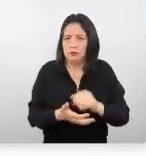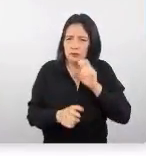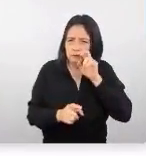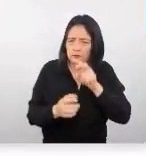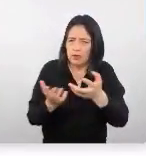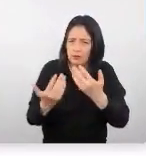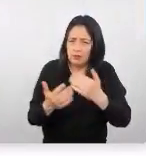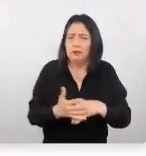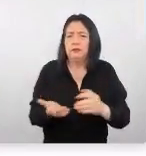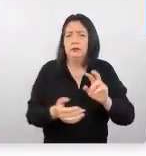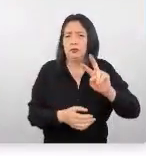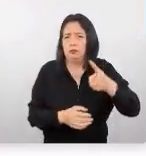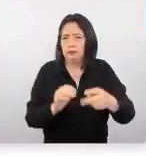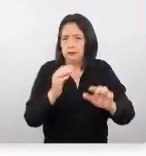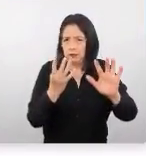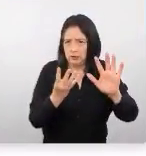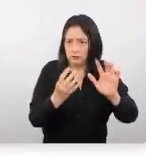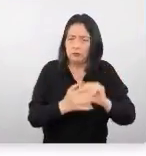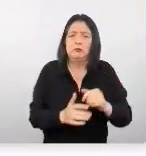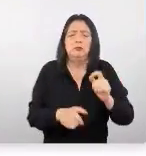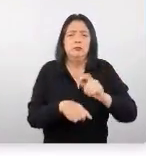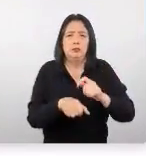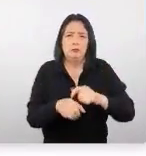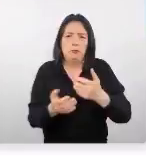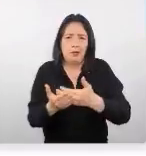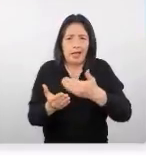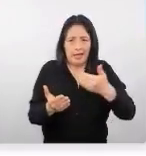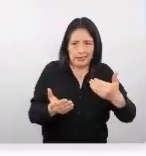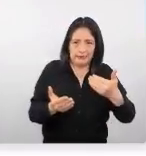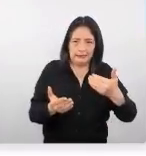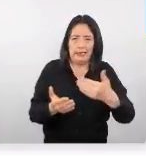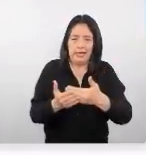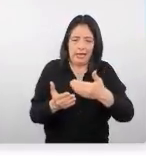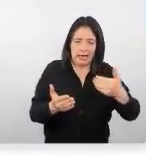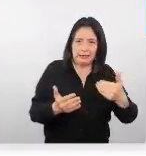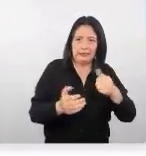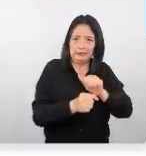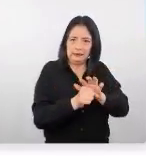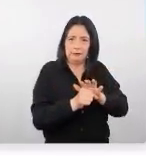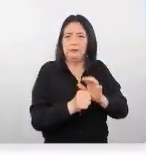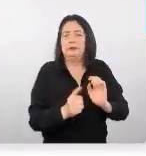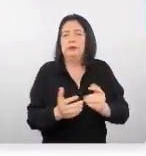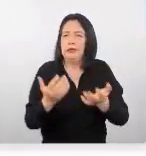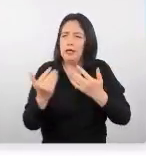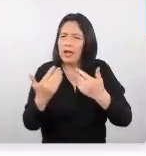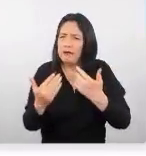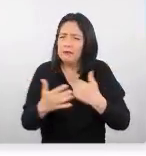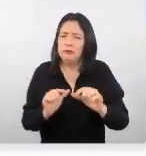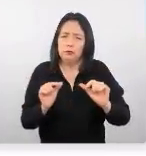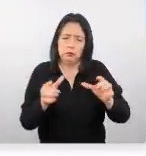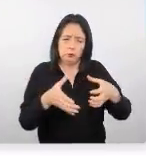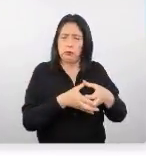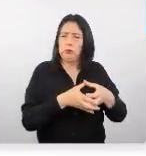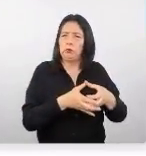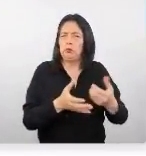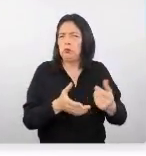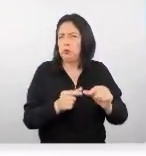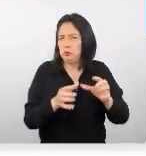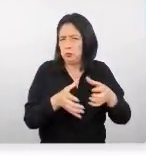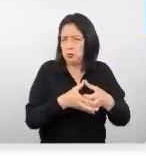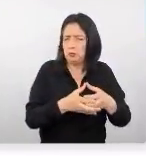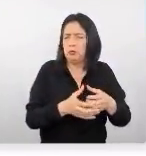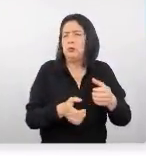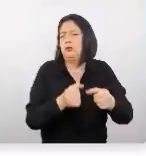hablando del 2019, un periodo antes de la pandemia. Estamos hablando de un grupo de viajes, un número de